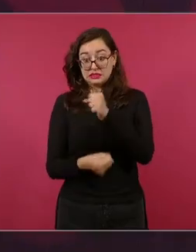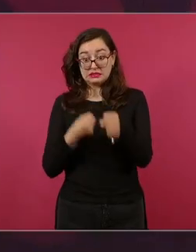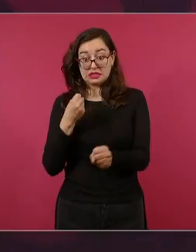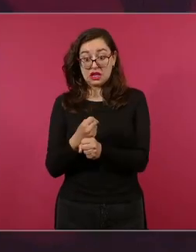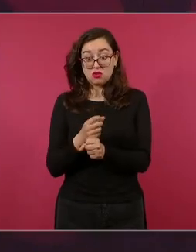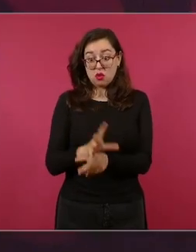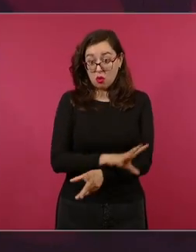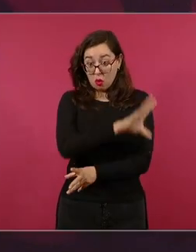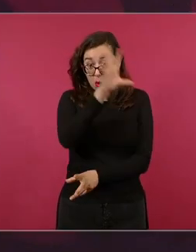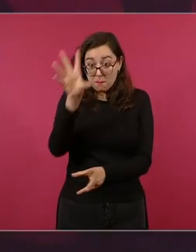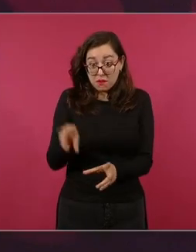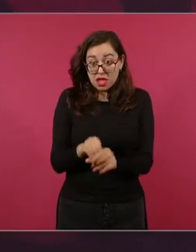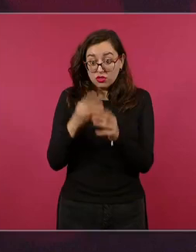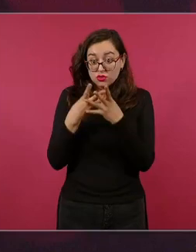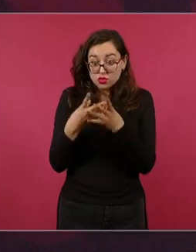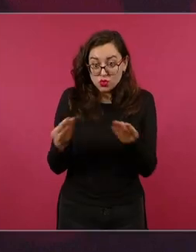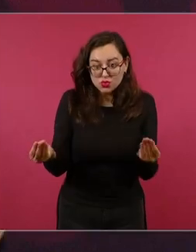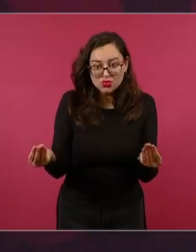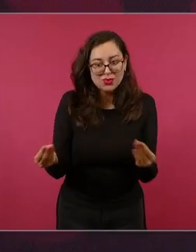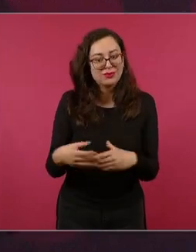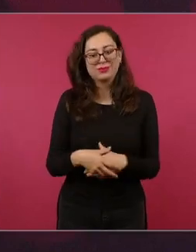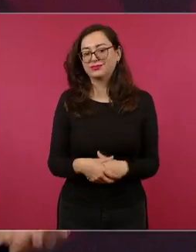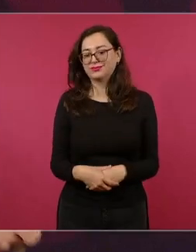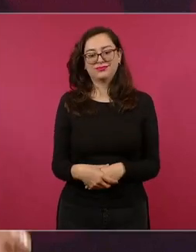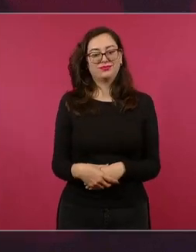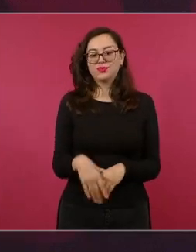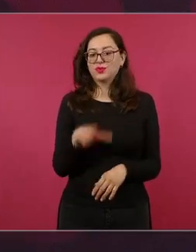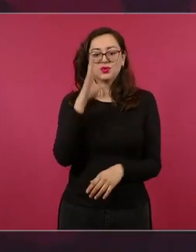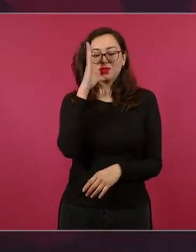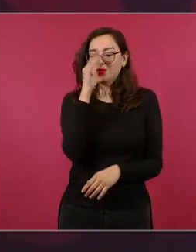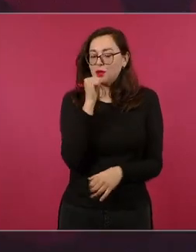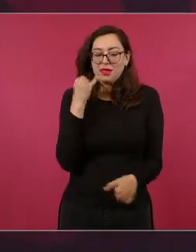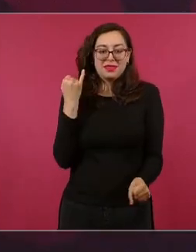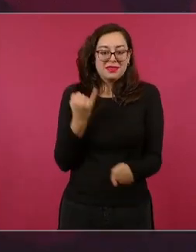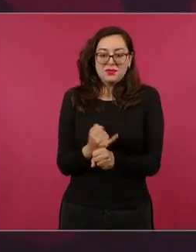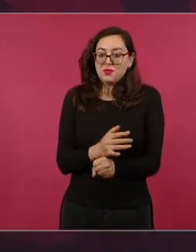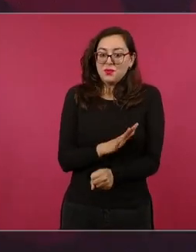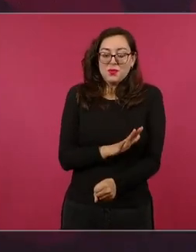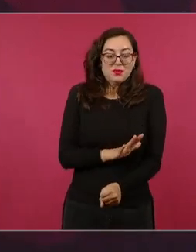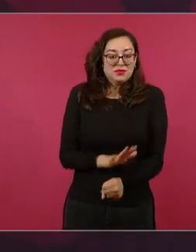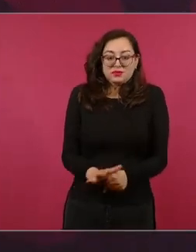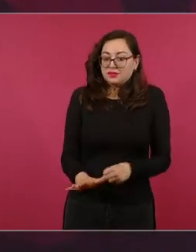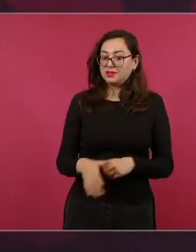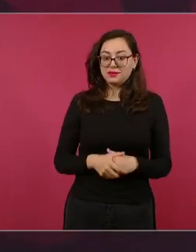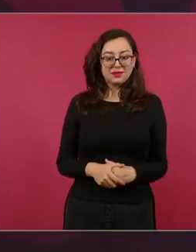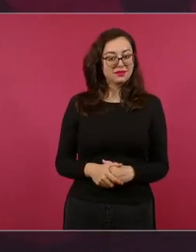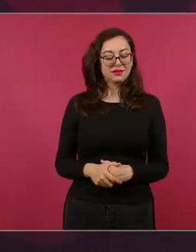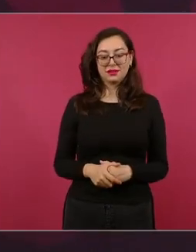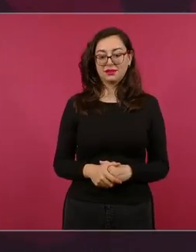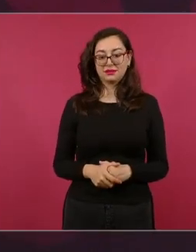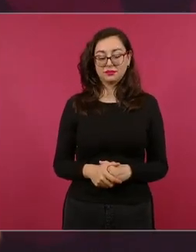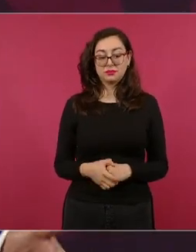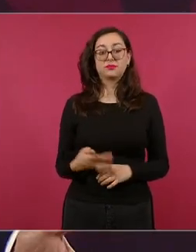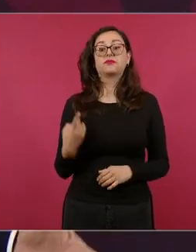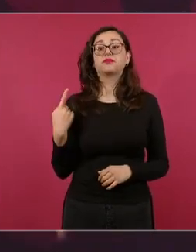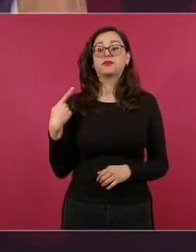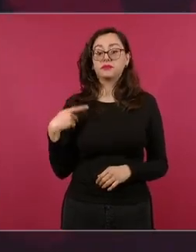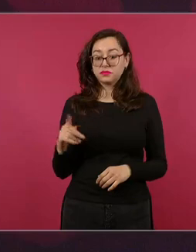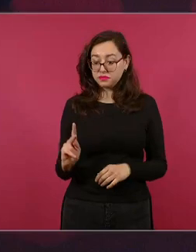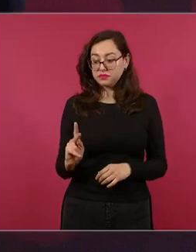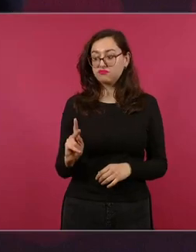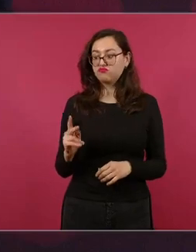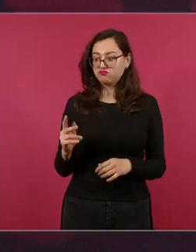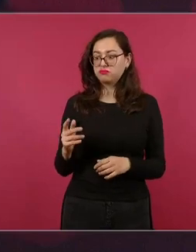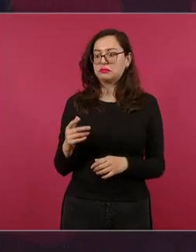resolver todo pues no en seis años creo yo que ya se sentaron las bases pero falta